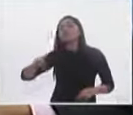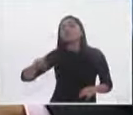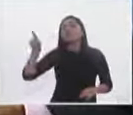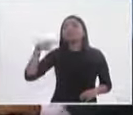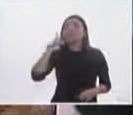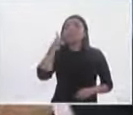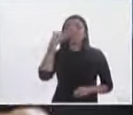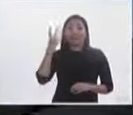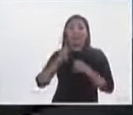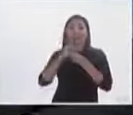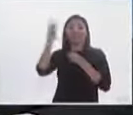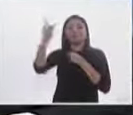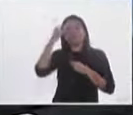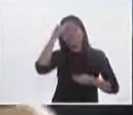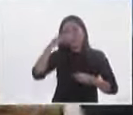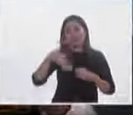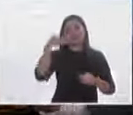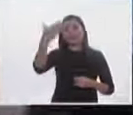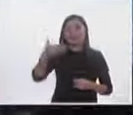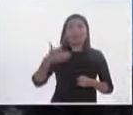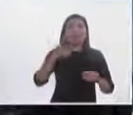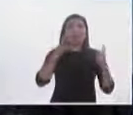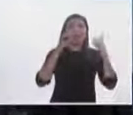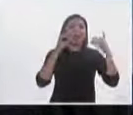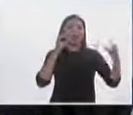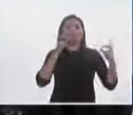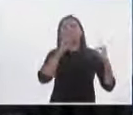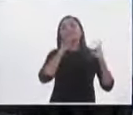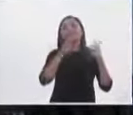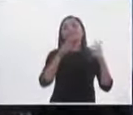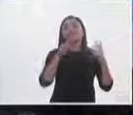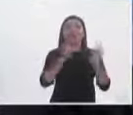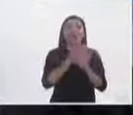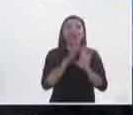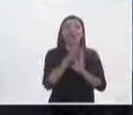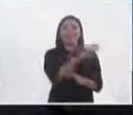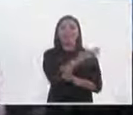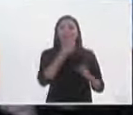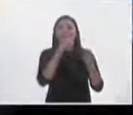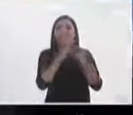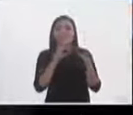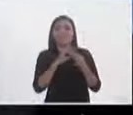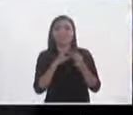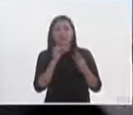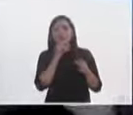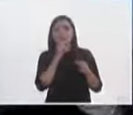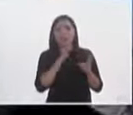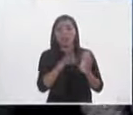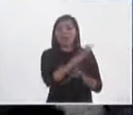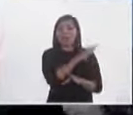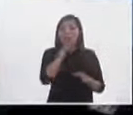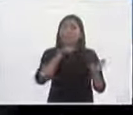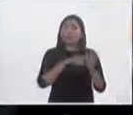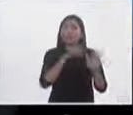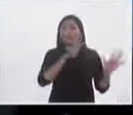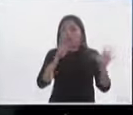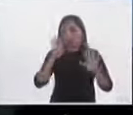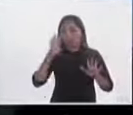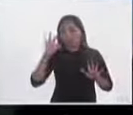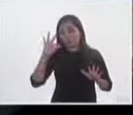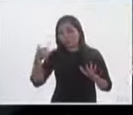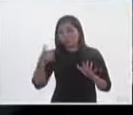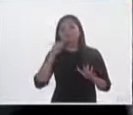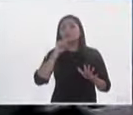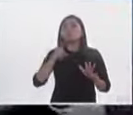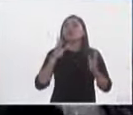de elección popular mediante esta nueva figura que bueno dicho sea de paso este no es novedosa antes de mil novecientos cuarenta y seis ya había